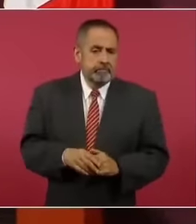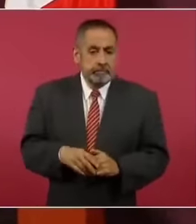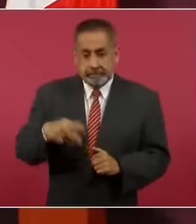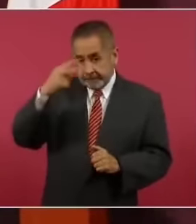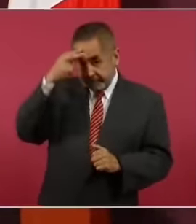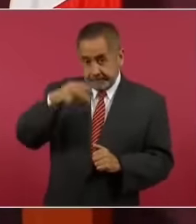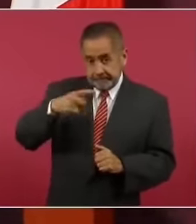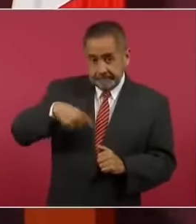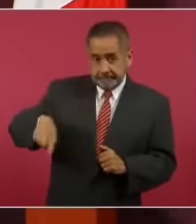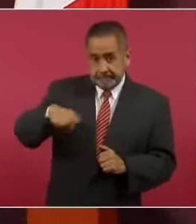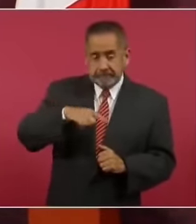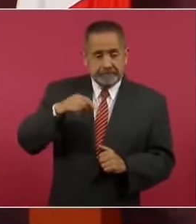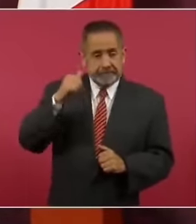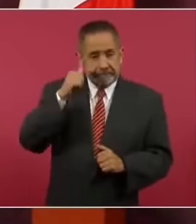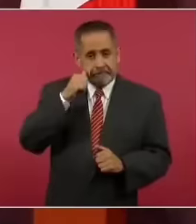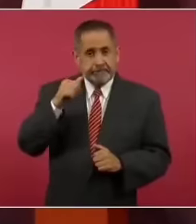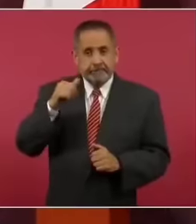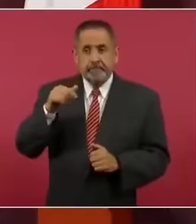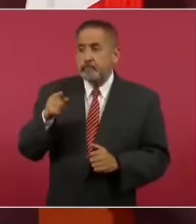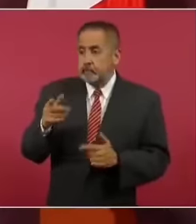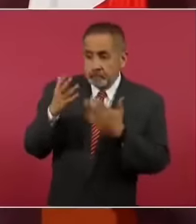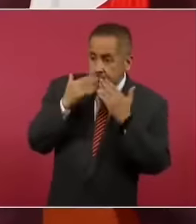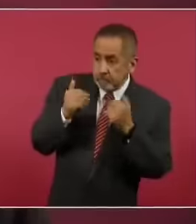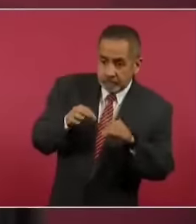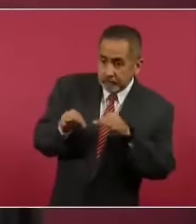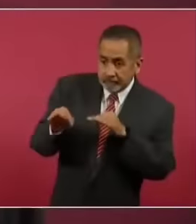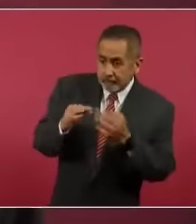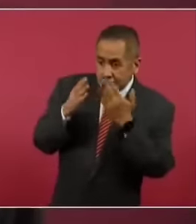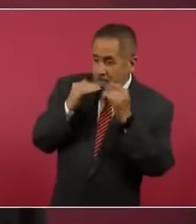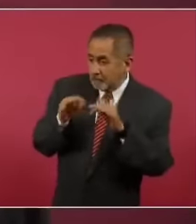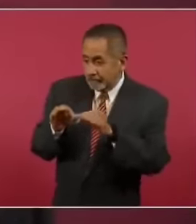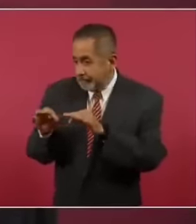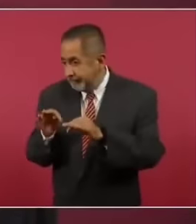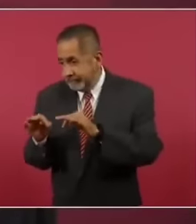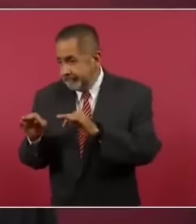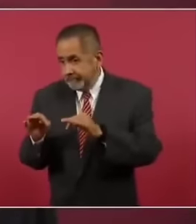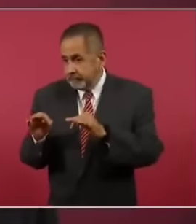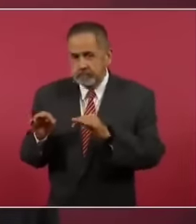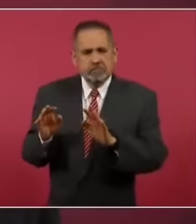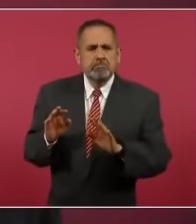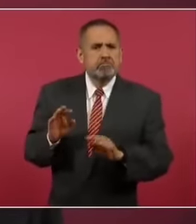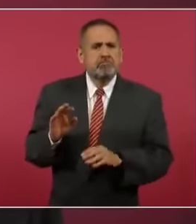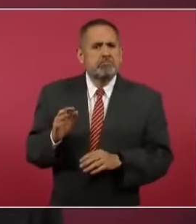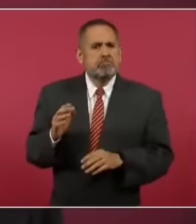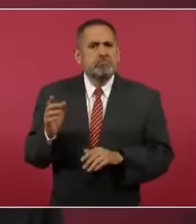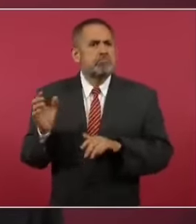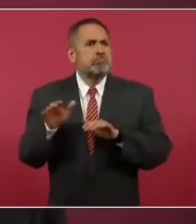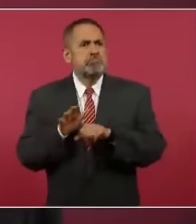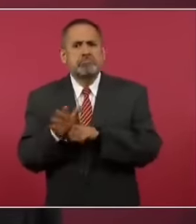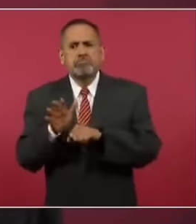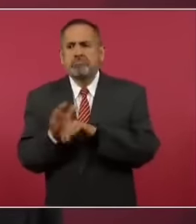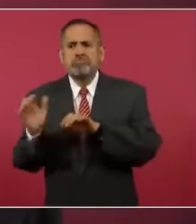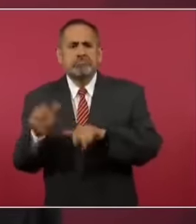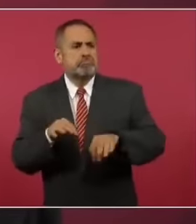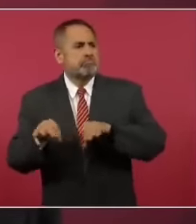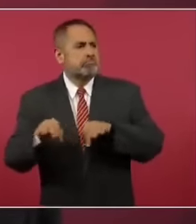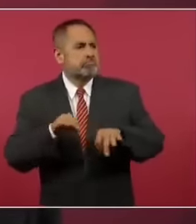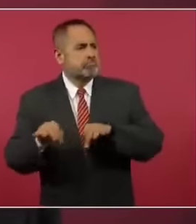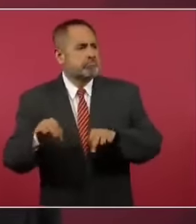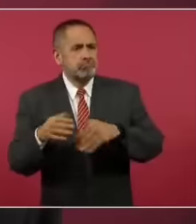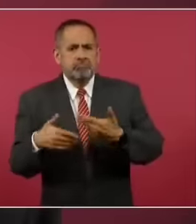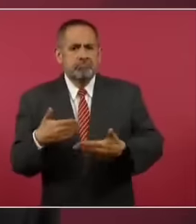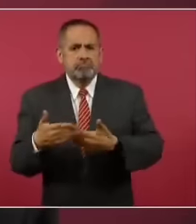tasa de desempleo es de las más bajas en muchos años. Estamos batallando